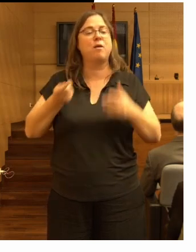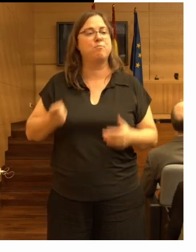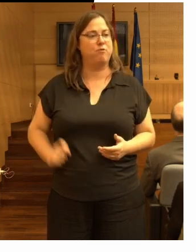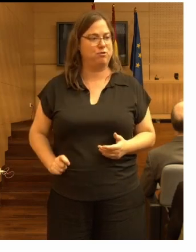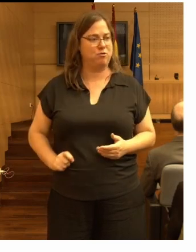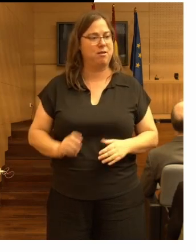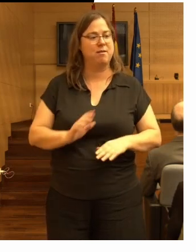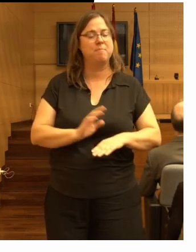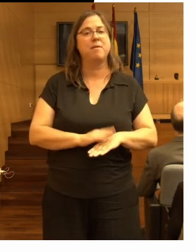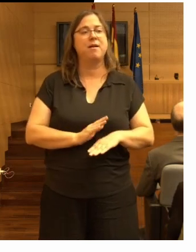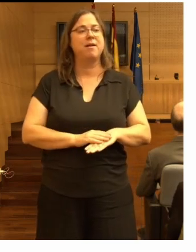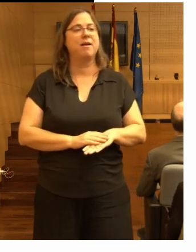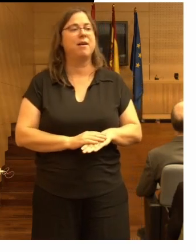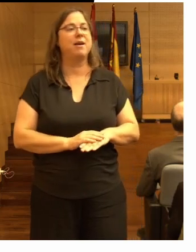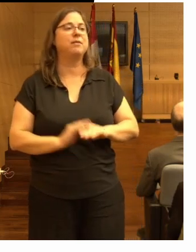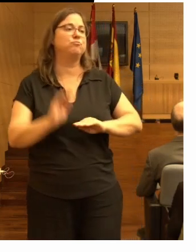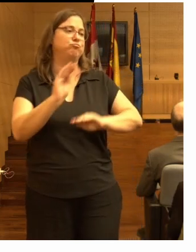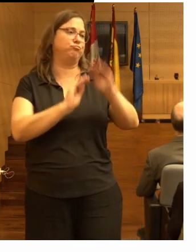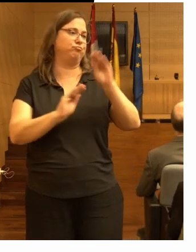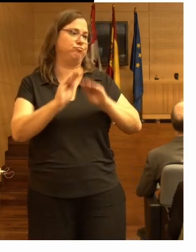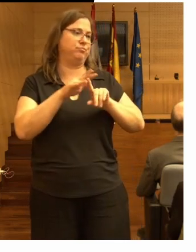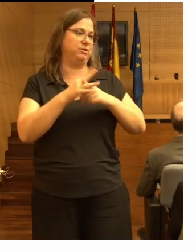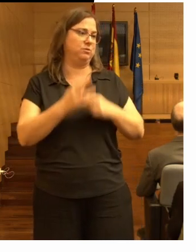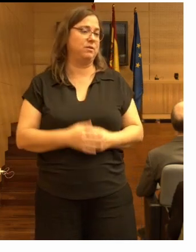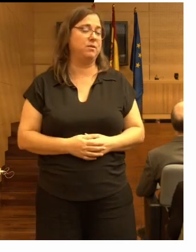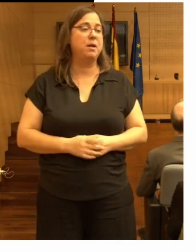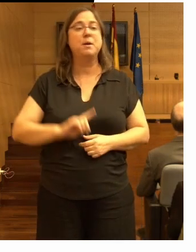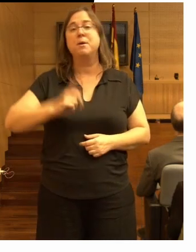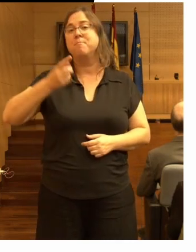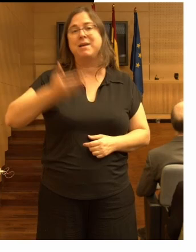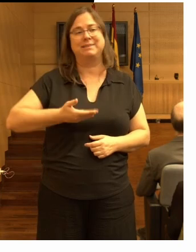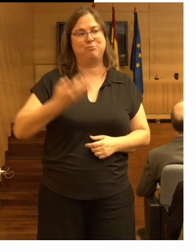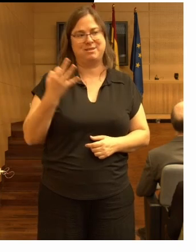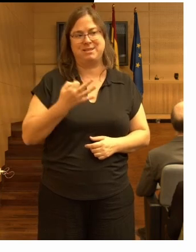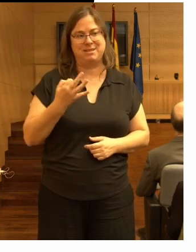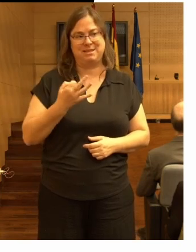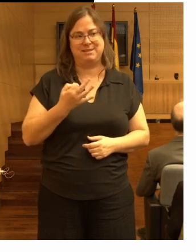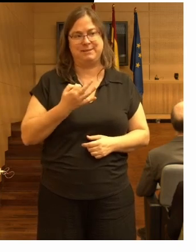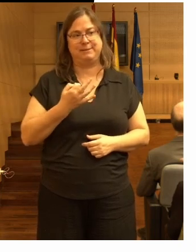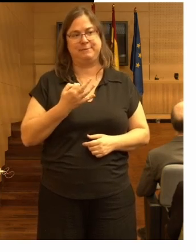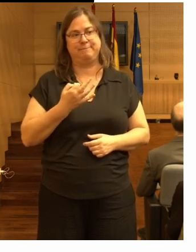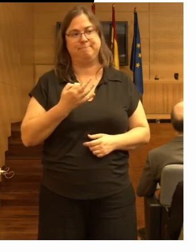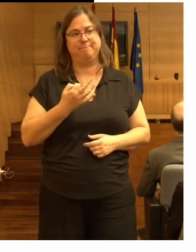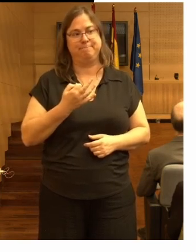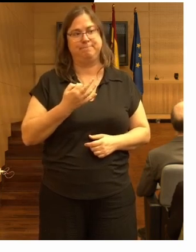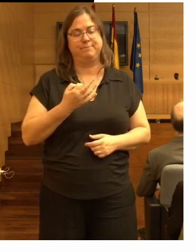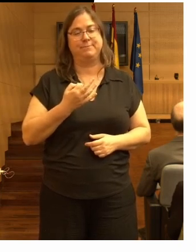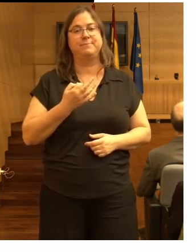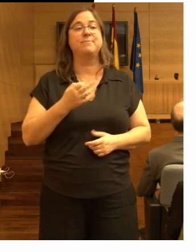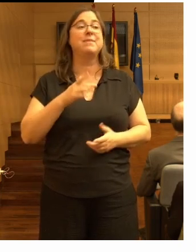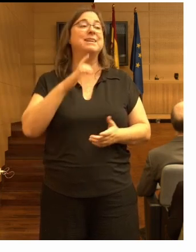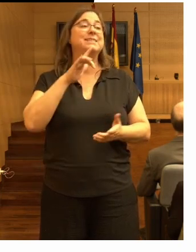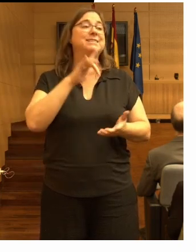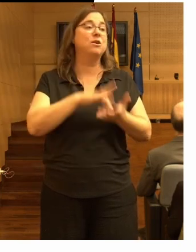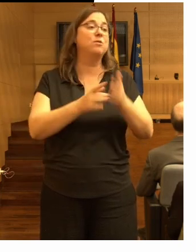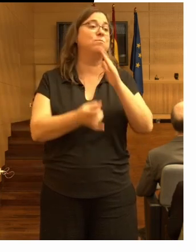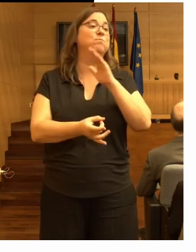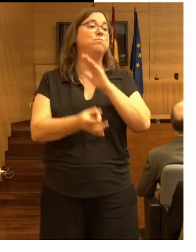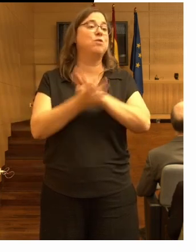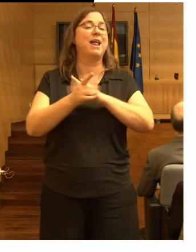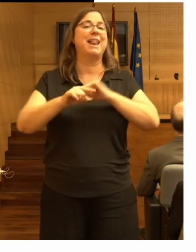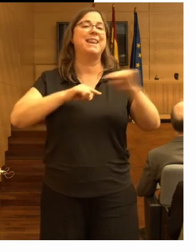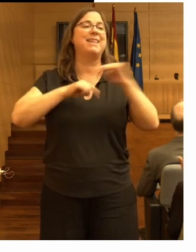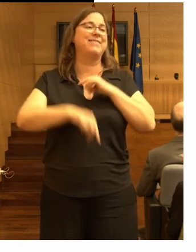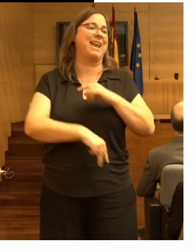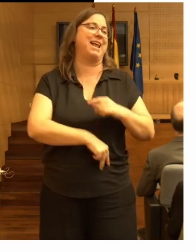a que corrigiera las cosas creo que lo más importante fue el que se crearan las directrices